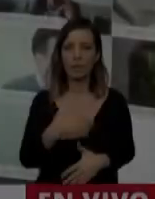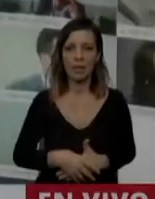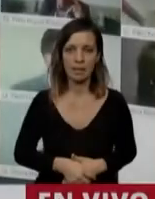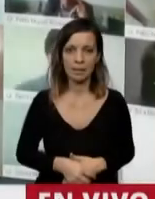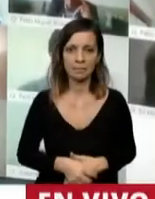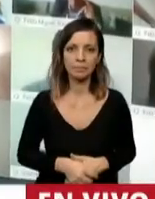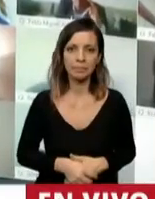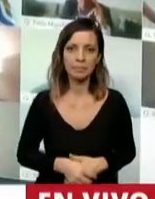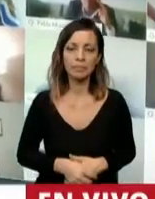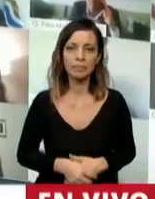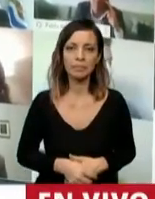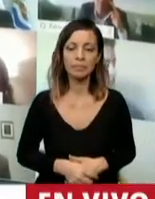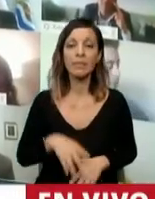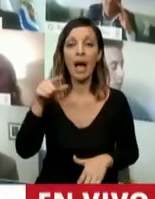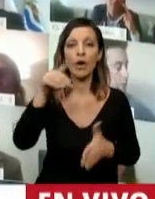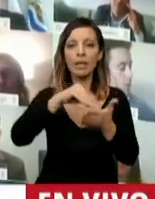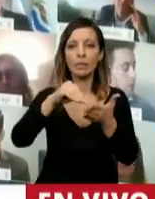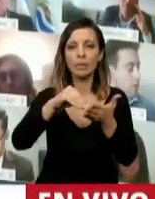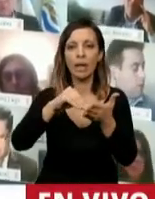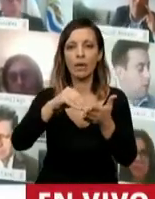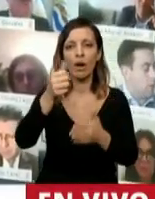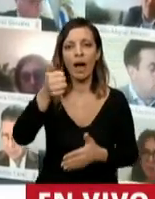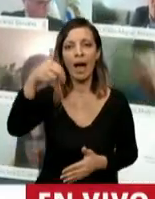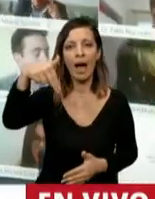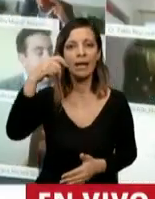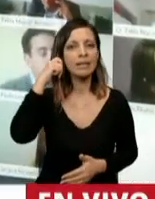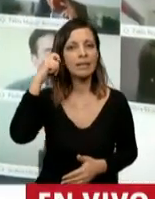Tiene la palabra el diputado Federico Angelini.